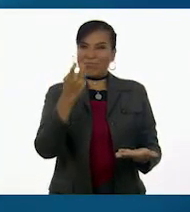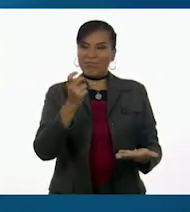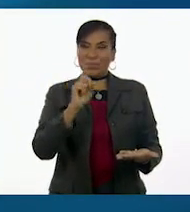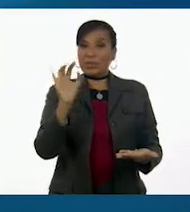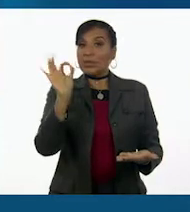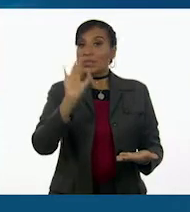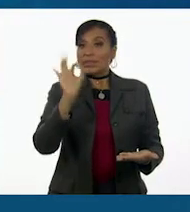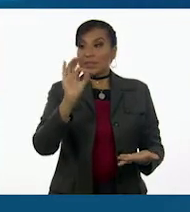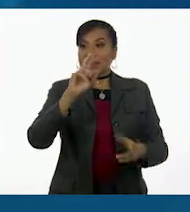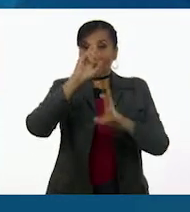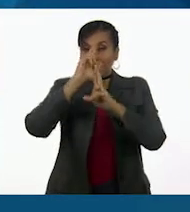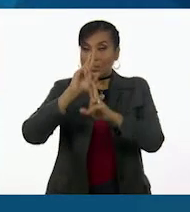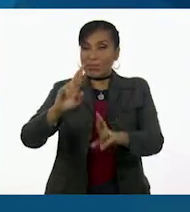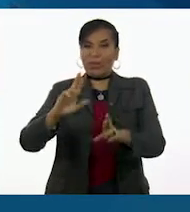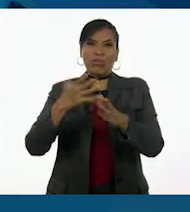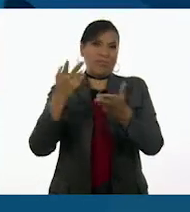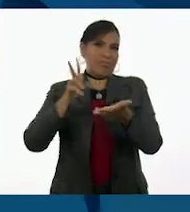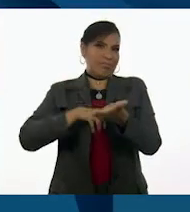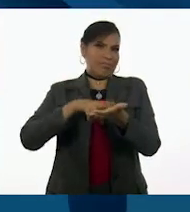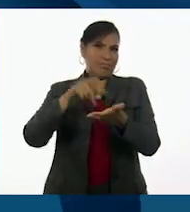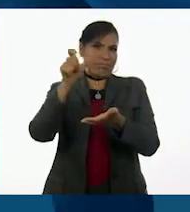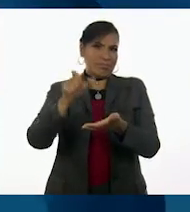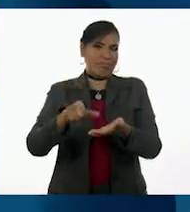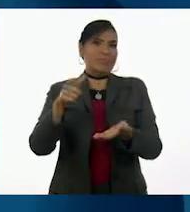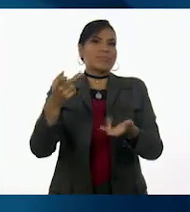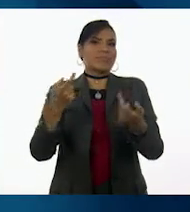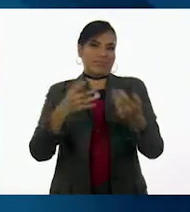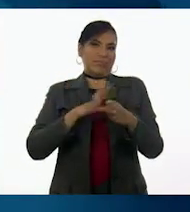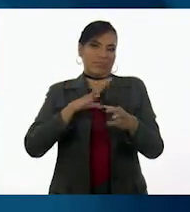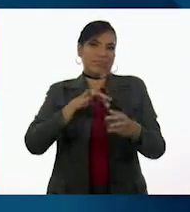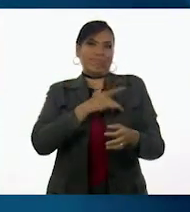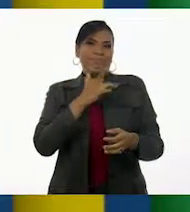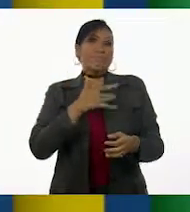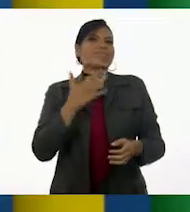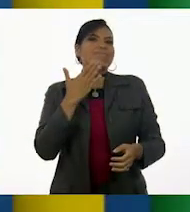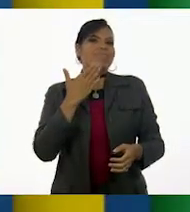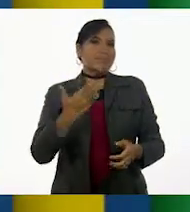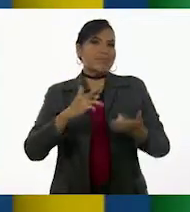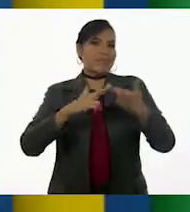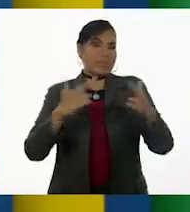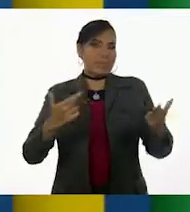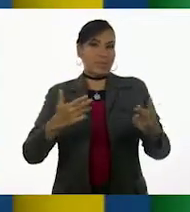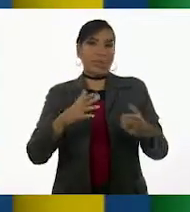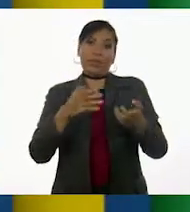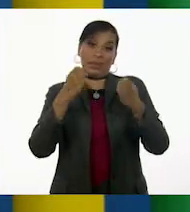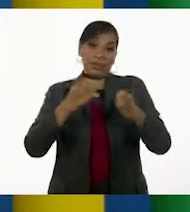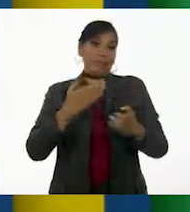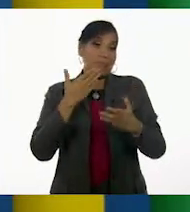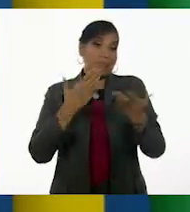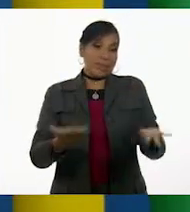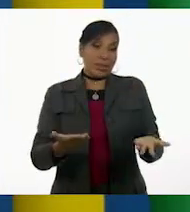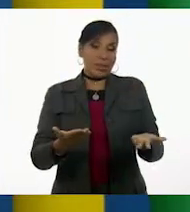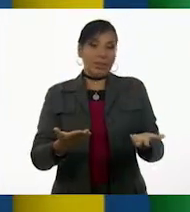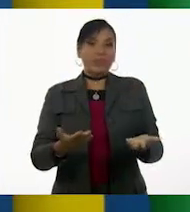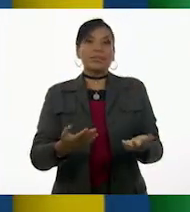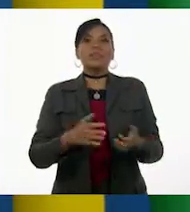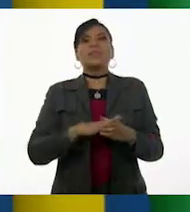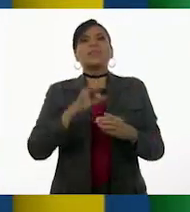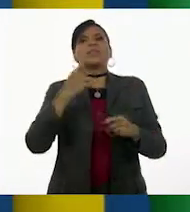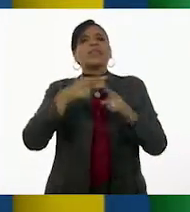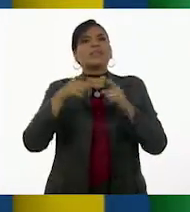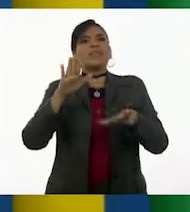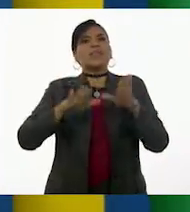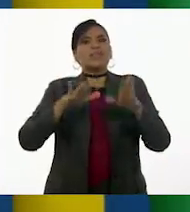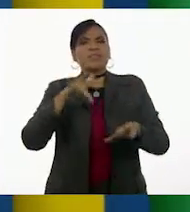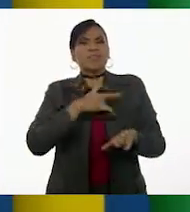Supongo que el respeto a la dignidad está relacionado con el sentirse bien, con el estar bien. ¿En qué momento dejamos de